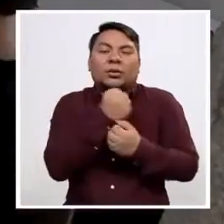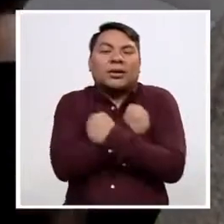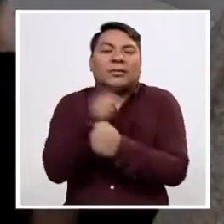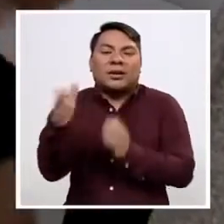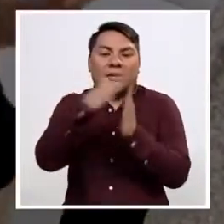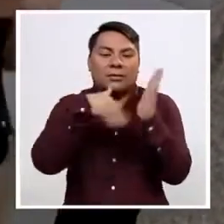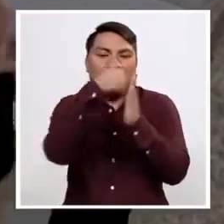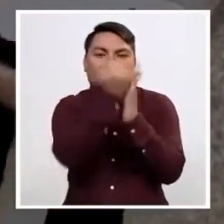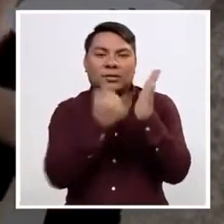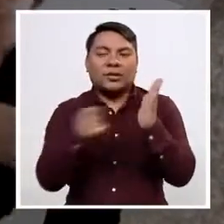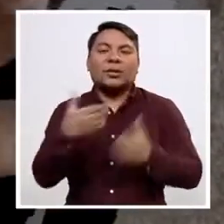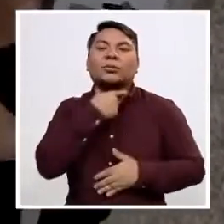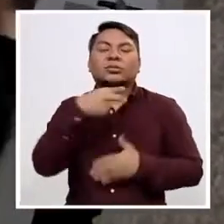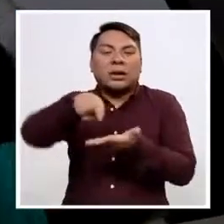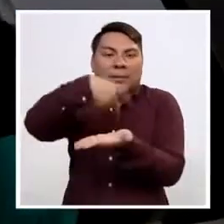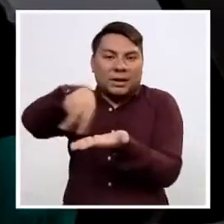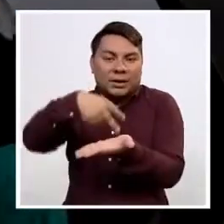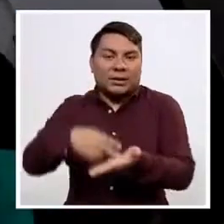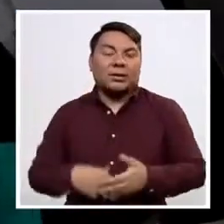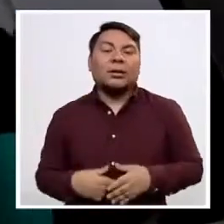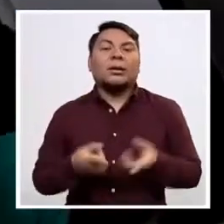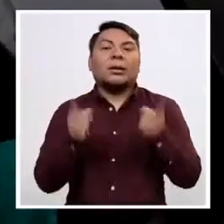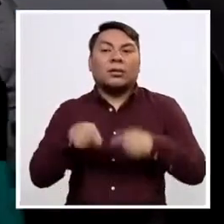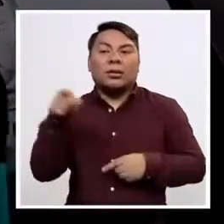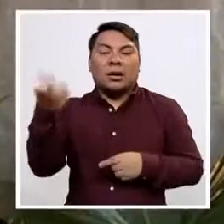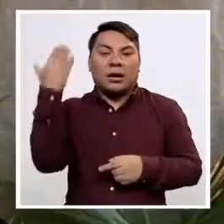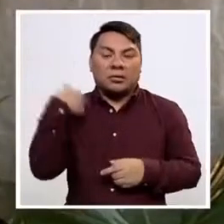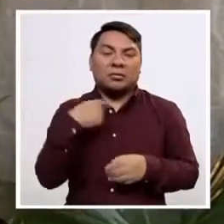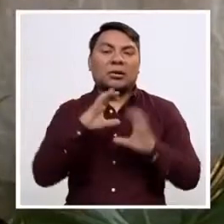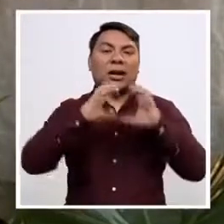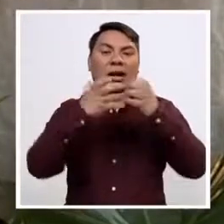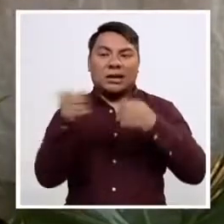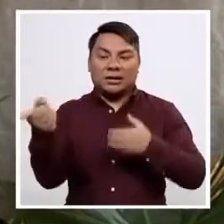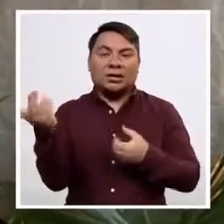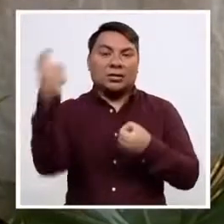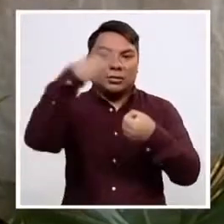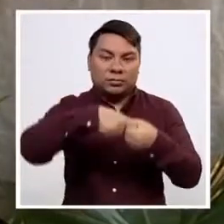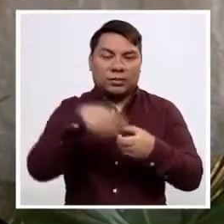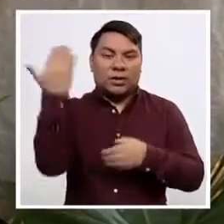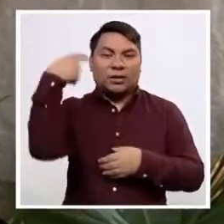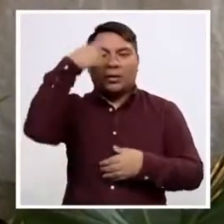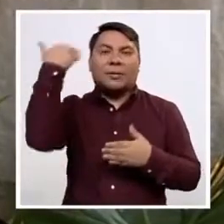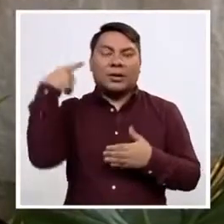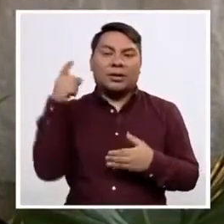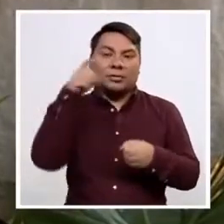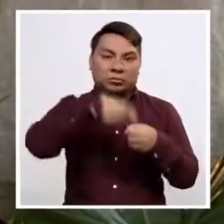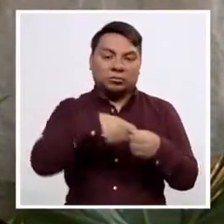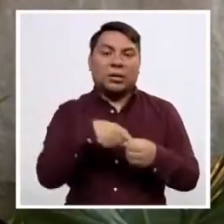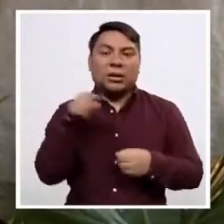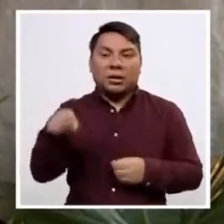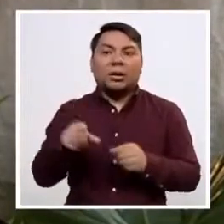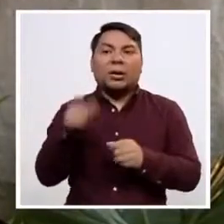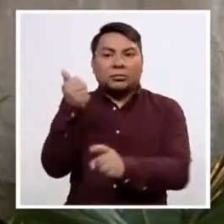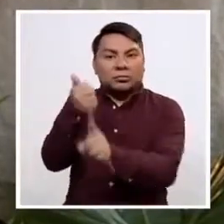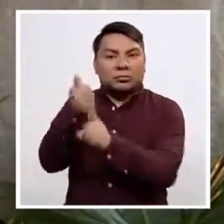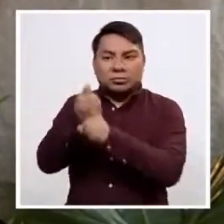encanta pintar, le encanta bailar. Y en un curso que la matriculé en verano, me di cuenta